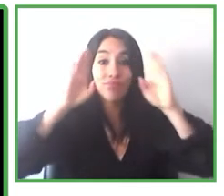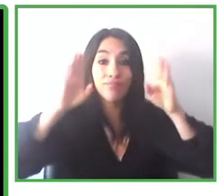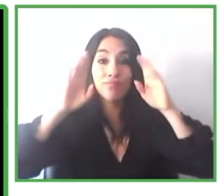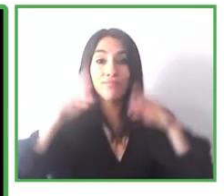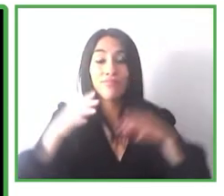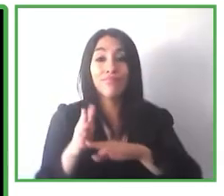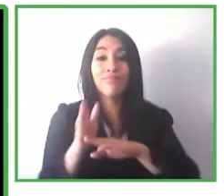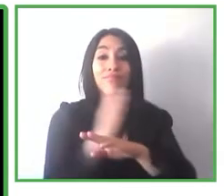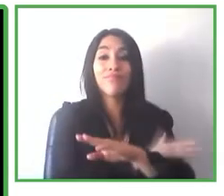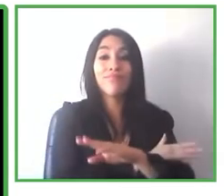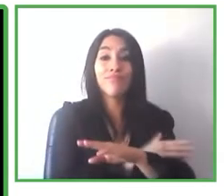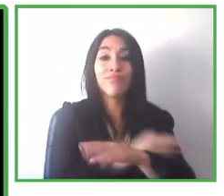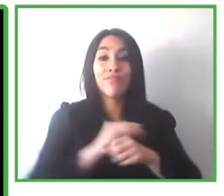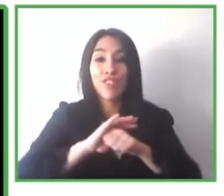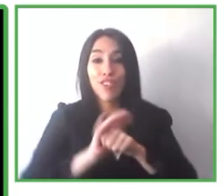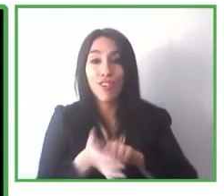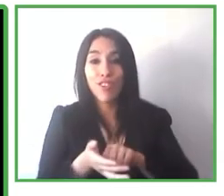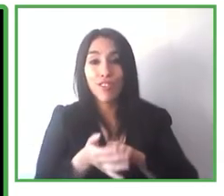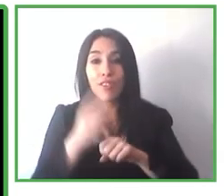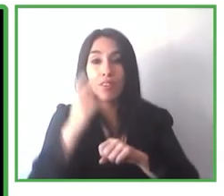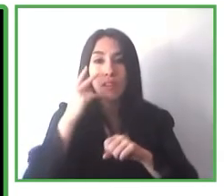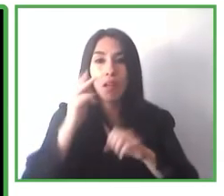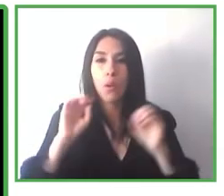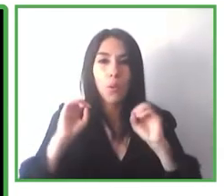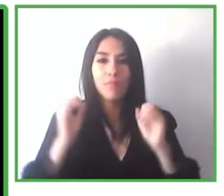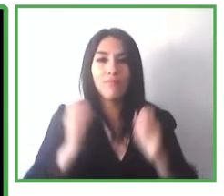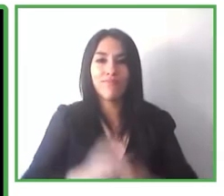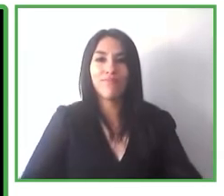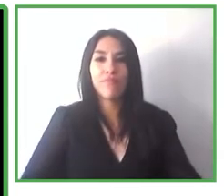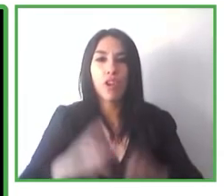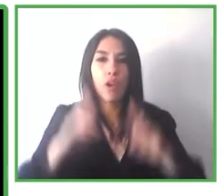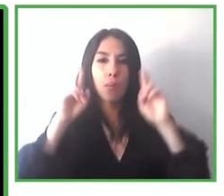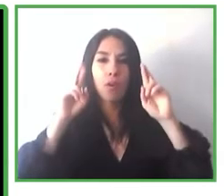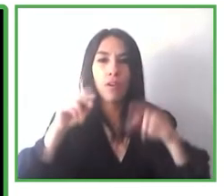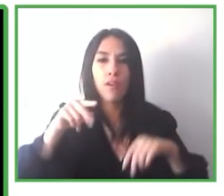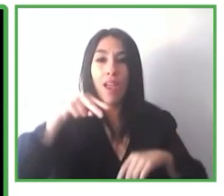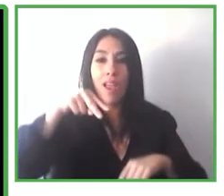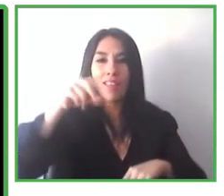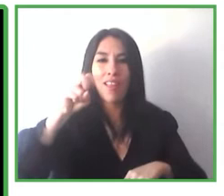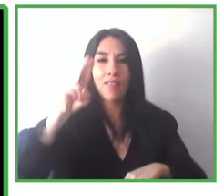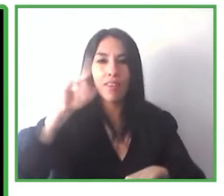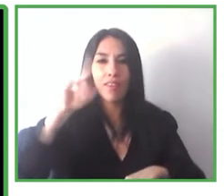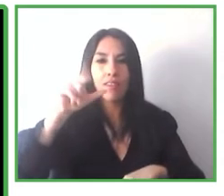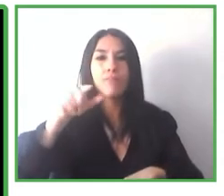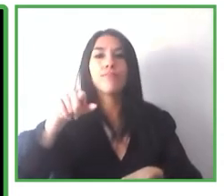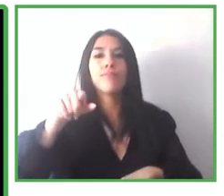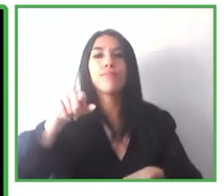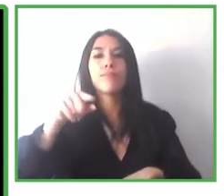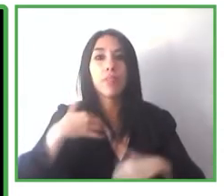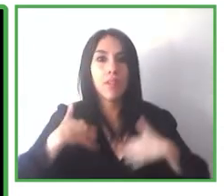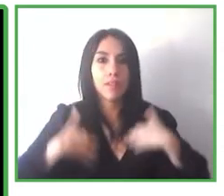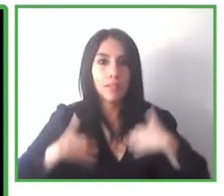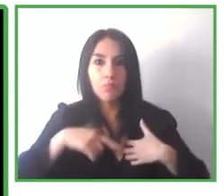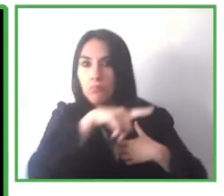Navilens os parezca interesante y que dentro de poco vuestra señalítica sea más accesible gracias